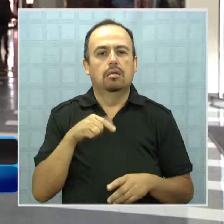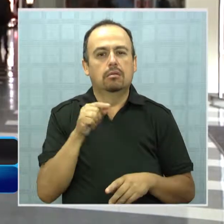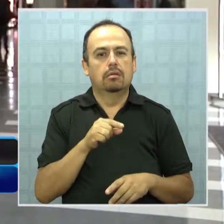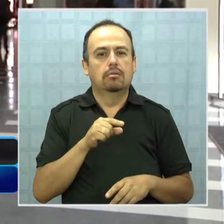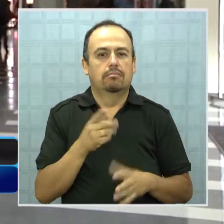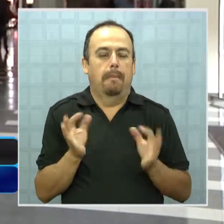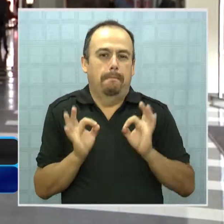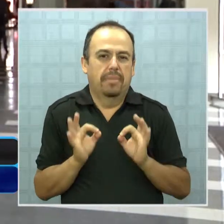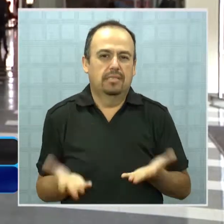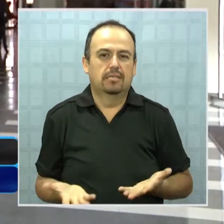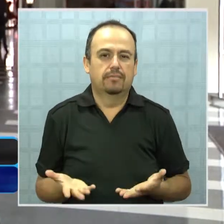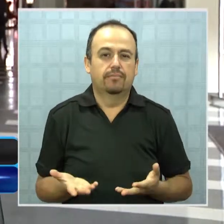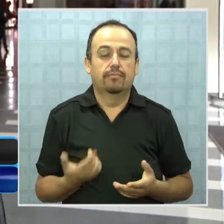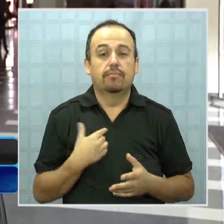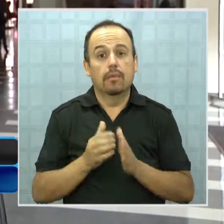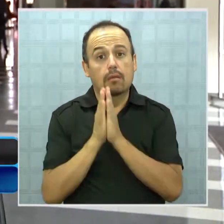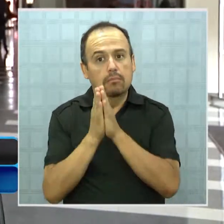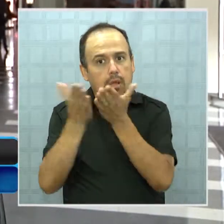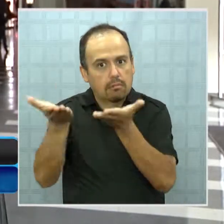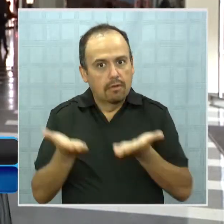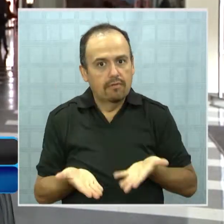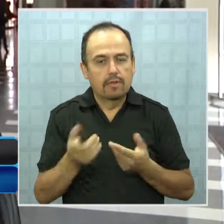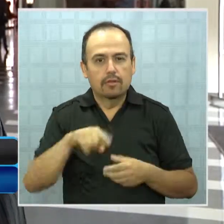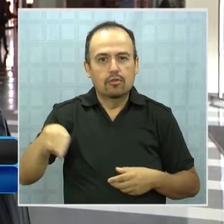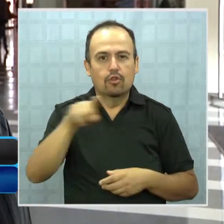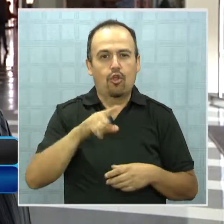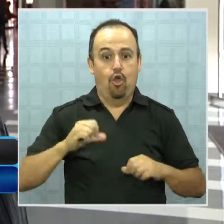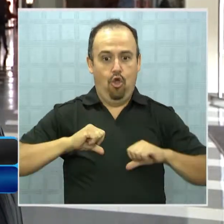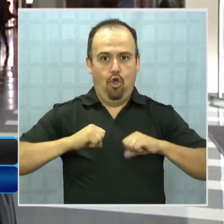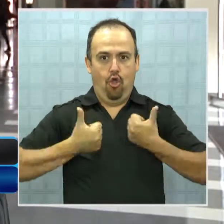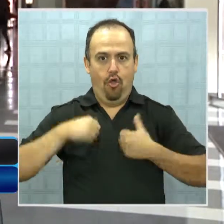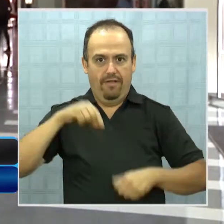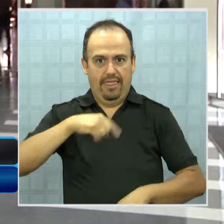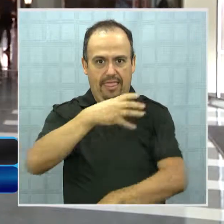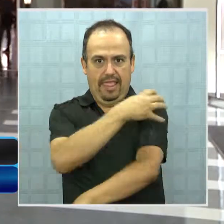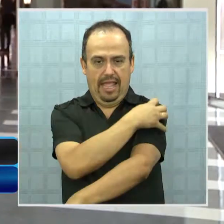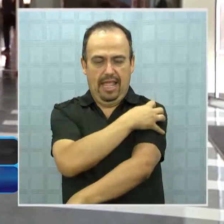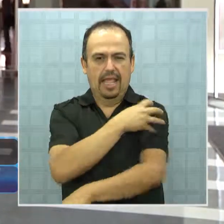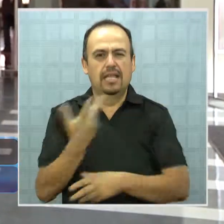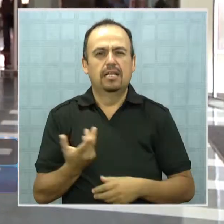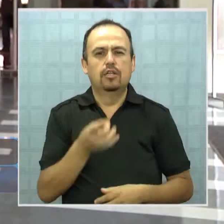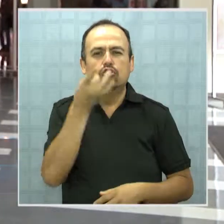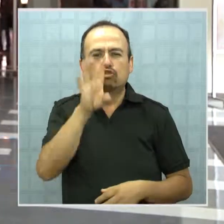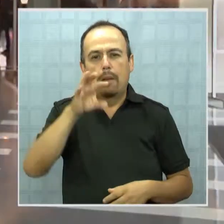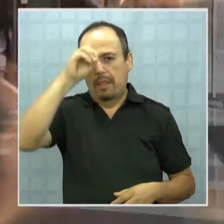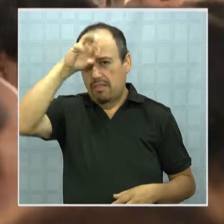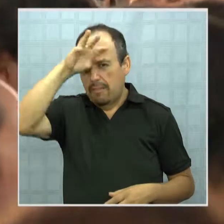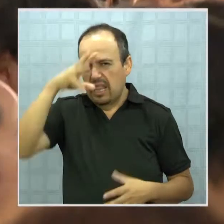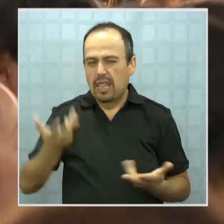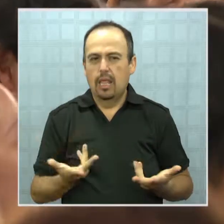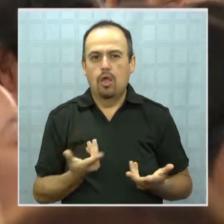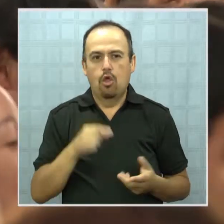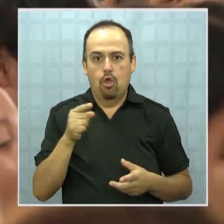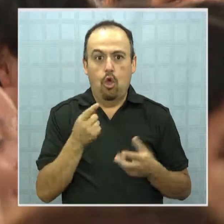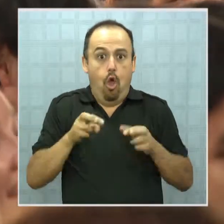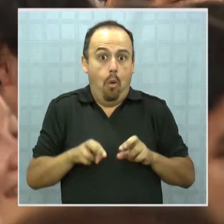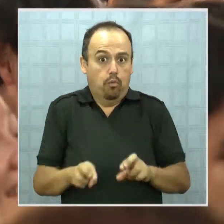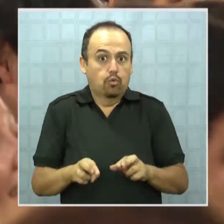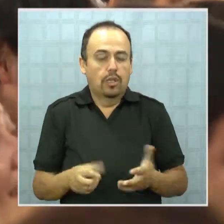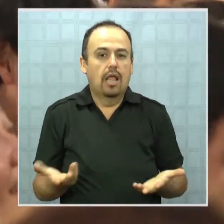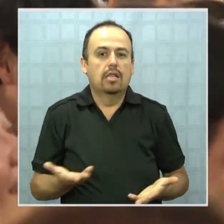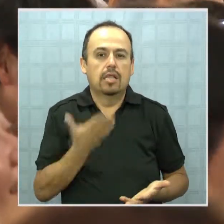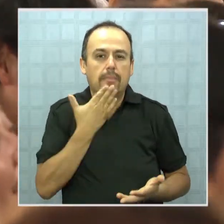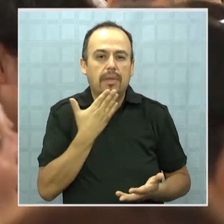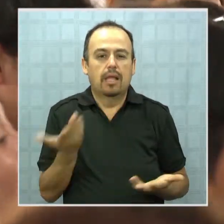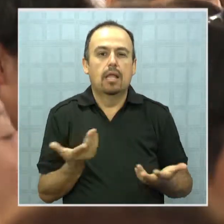esta especialidad. Así que yo hago una invitación para que los jóvenes de esta región no solamente vean la minería como una oportunidad,